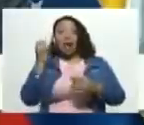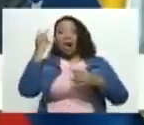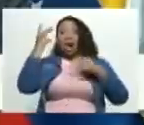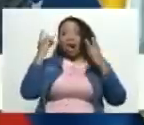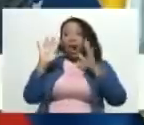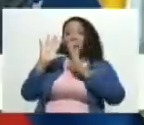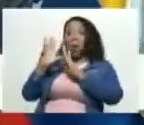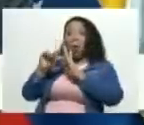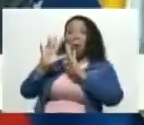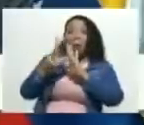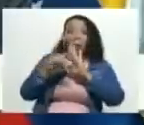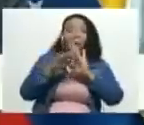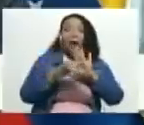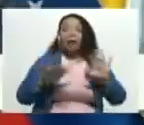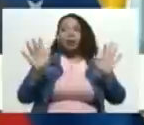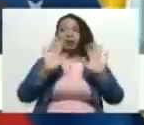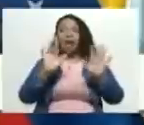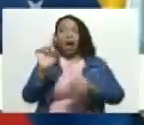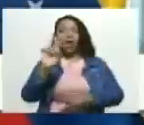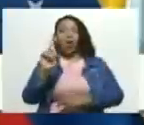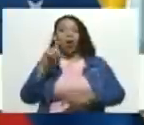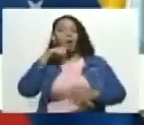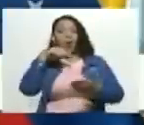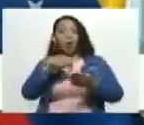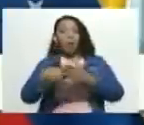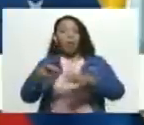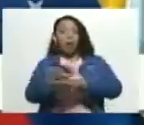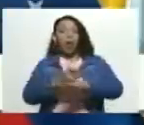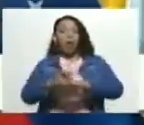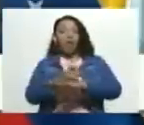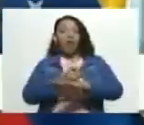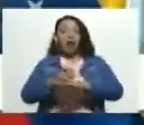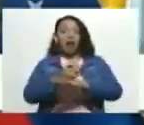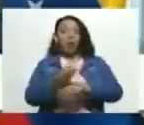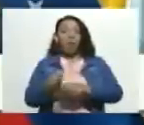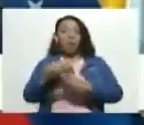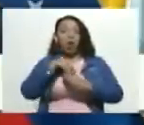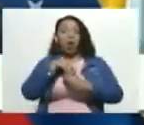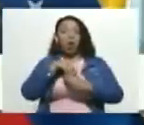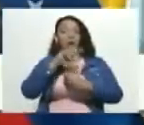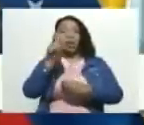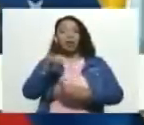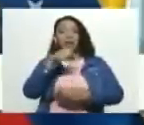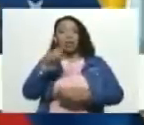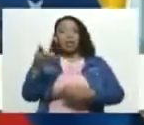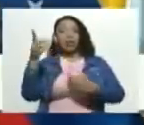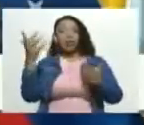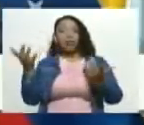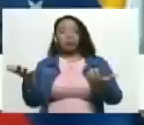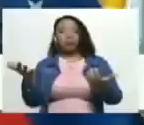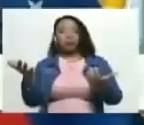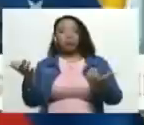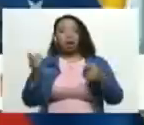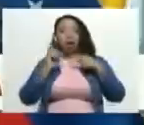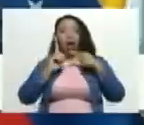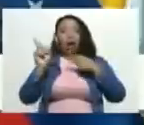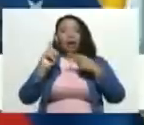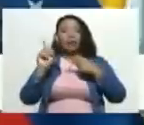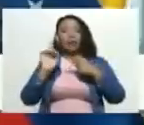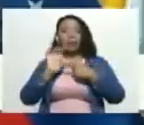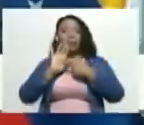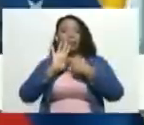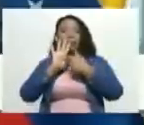ya no con el nombre de gobierno interino sino con este pseudo